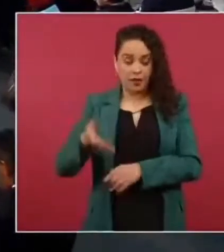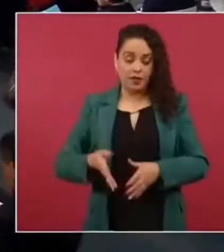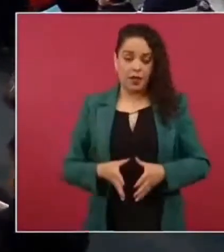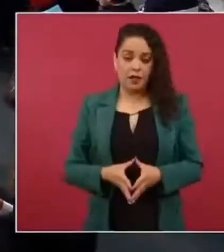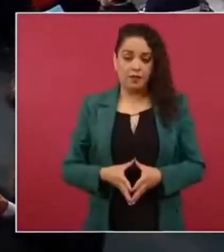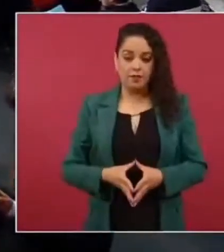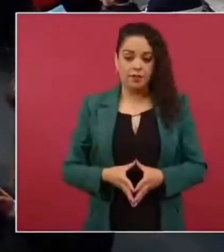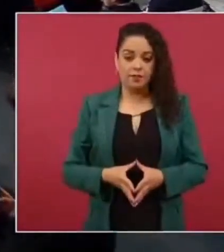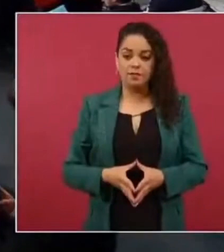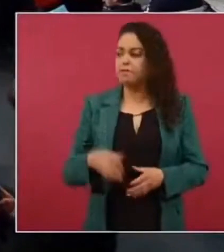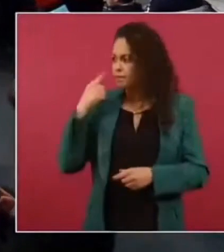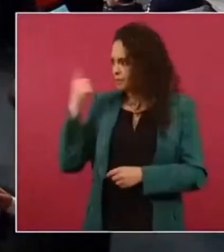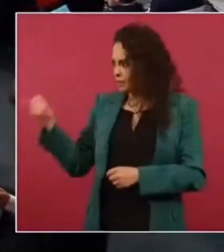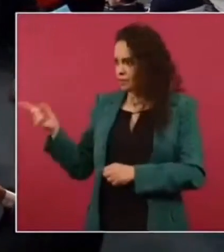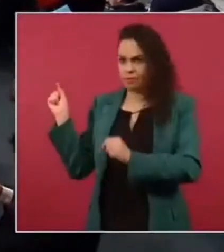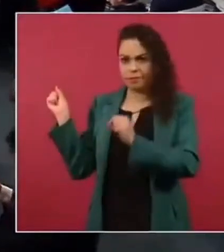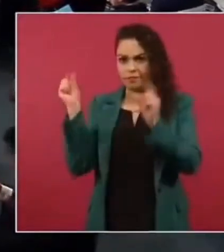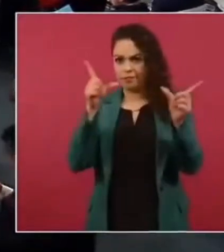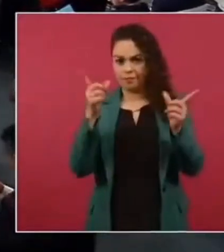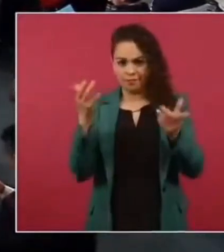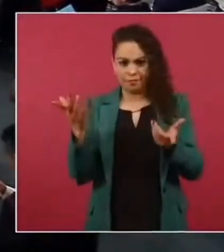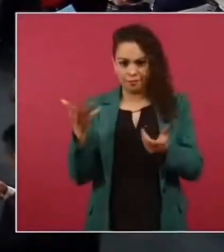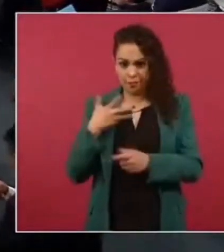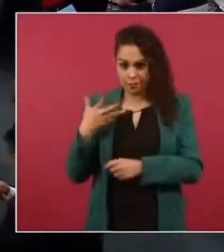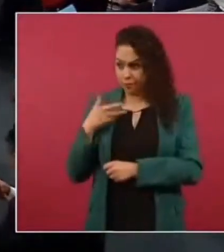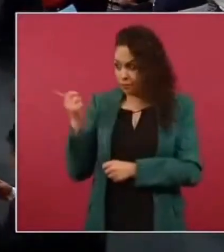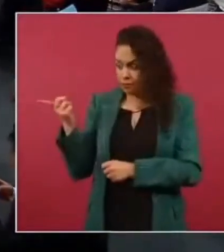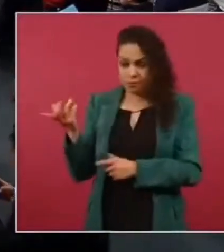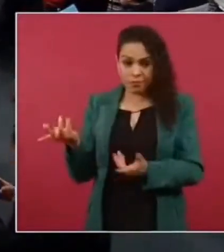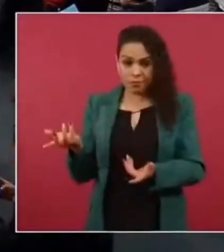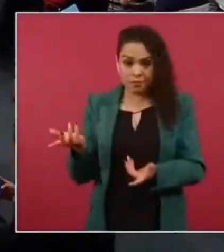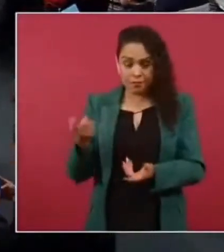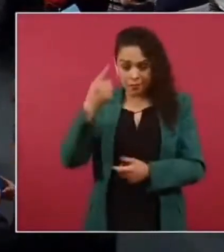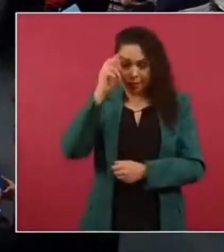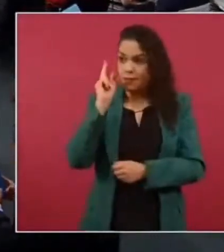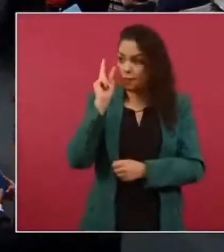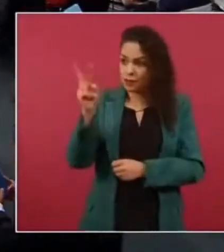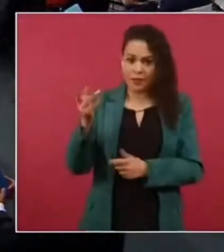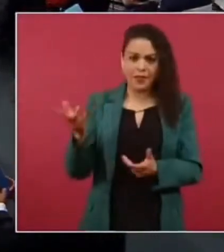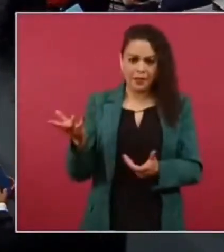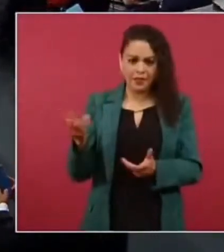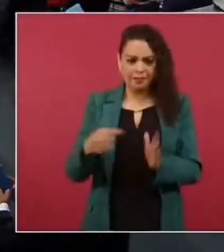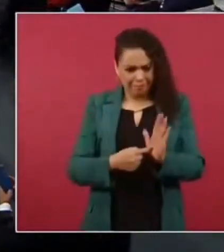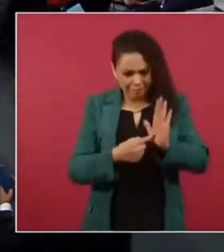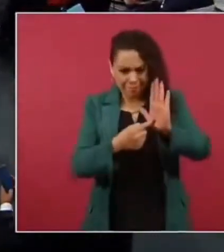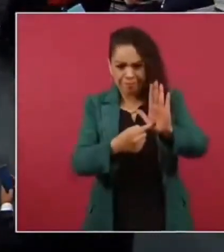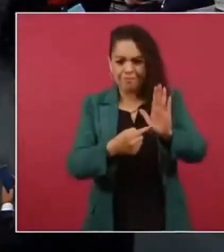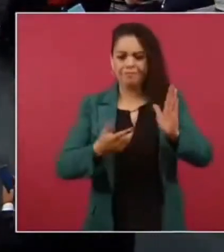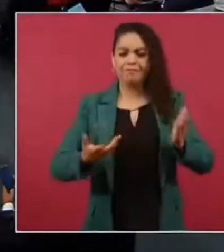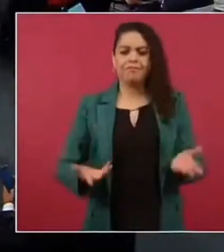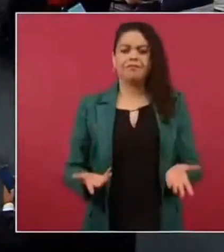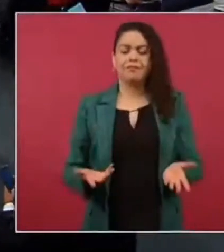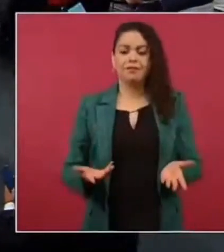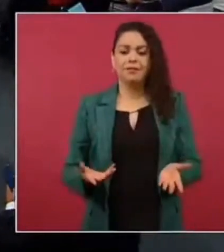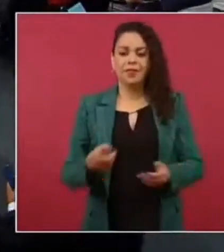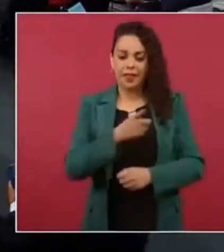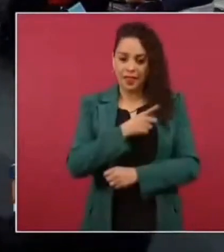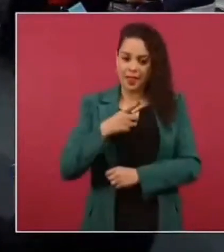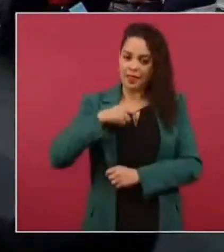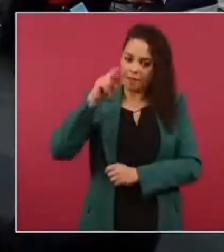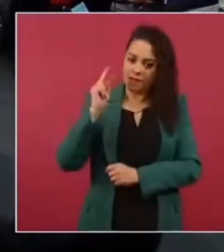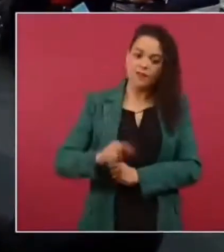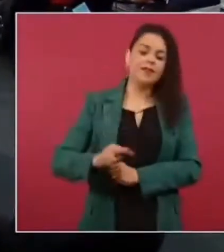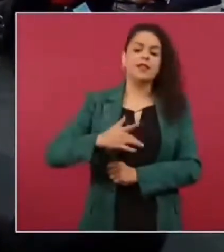si vamos a ponerlo porque debemos de sentirnos